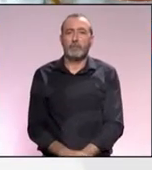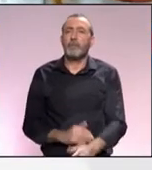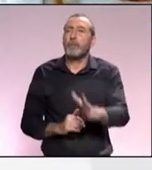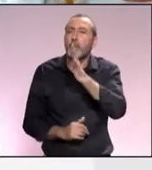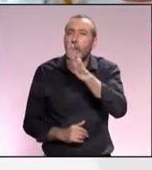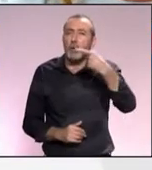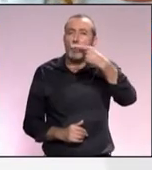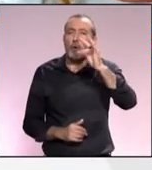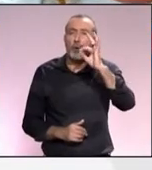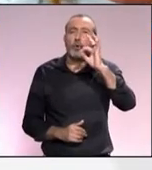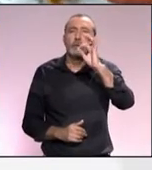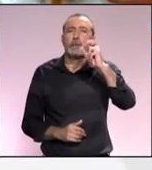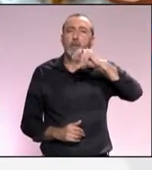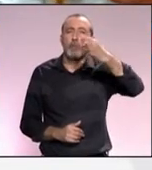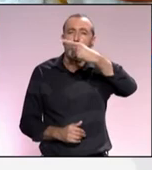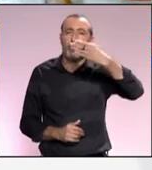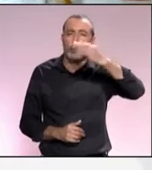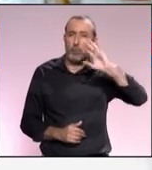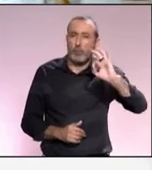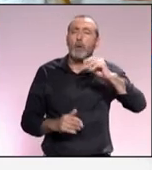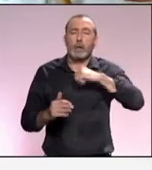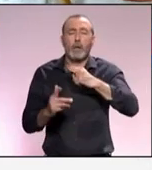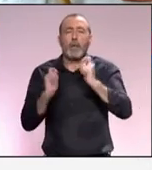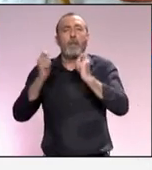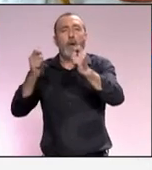¿Por qué Gotemburgo ha sido merecedor de este título?